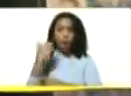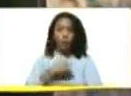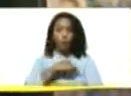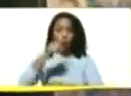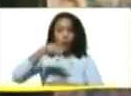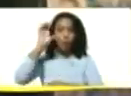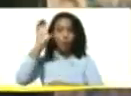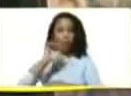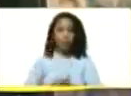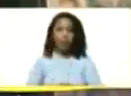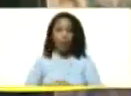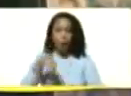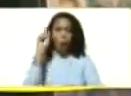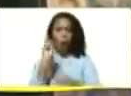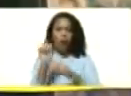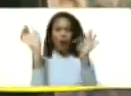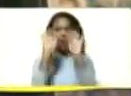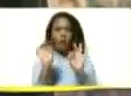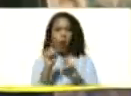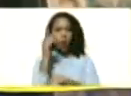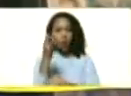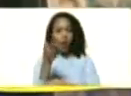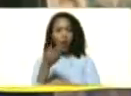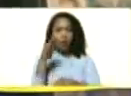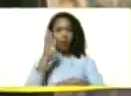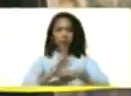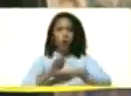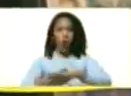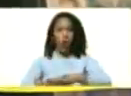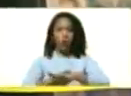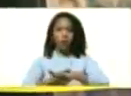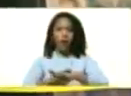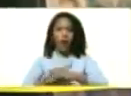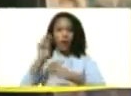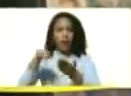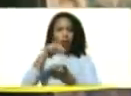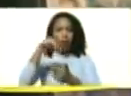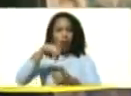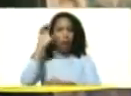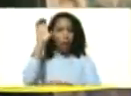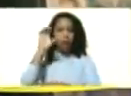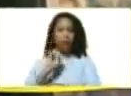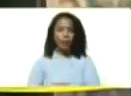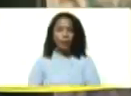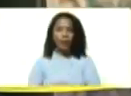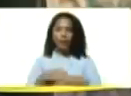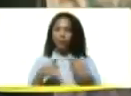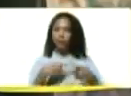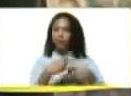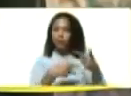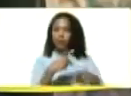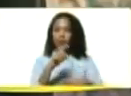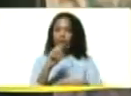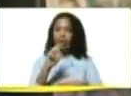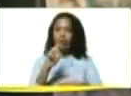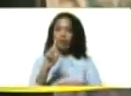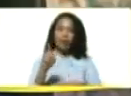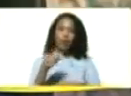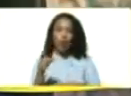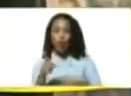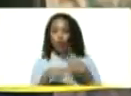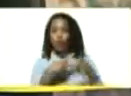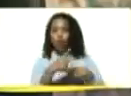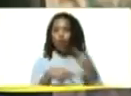país. La única salida es la que usted ha convocado en Unión Nacional a nuestra patria, que es producir. Si nosotros producimos